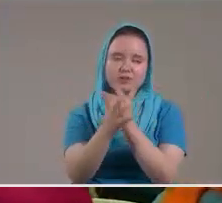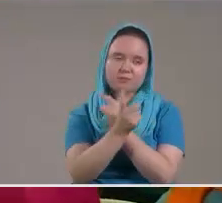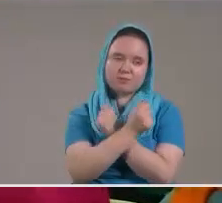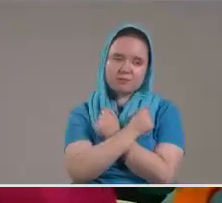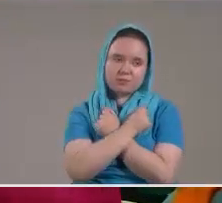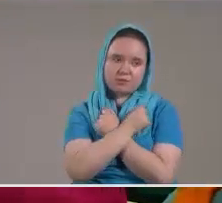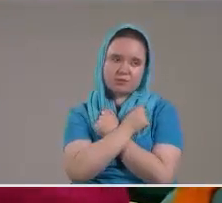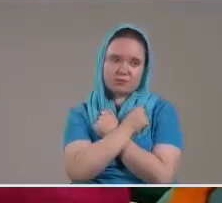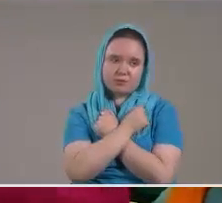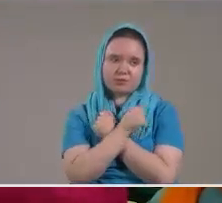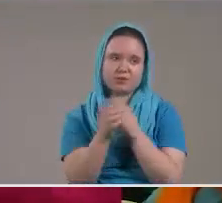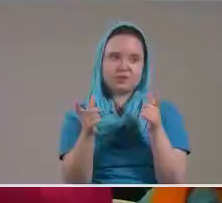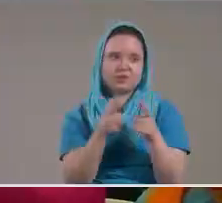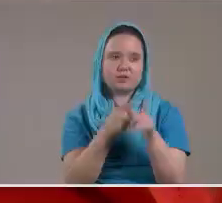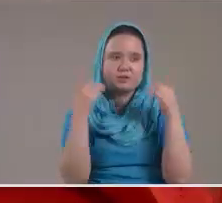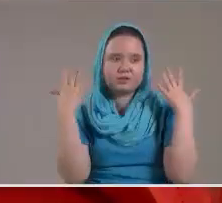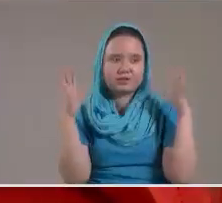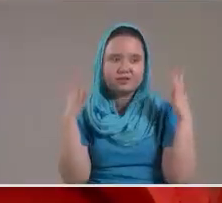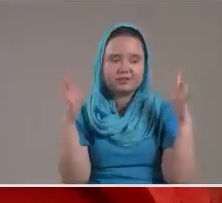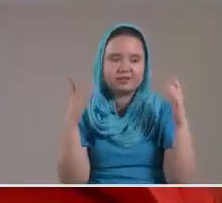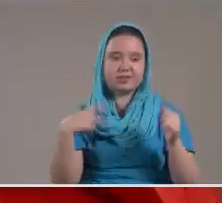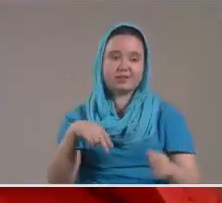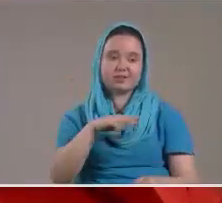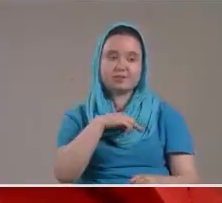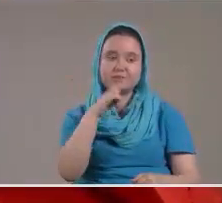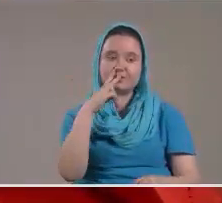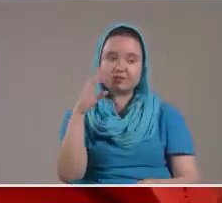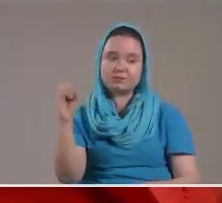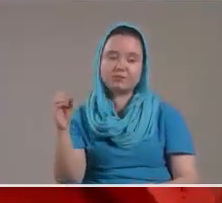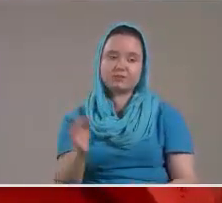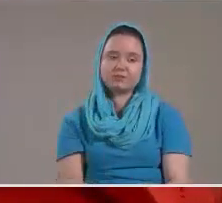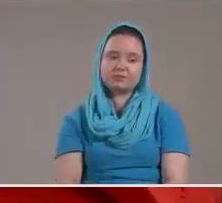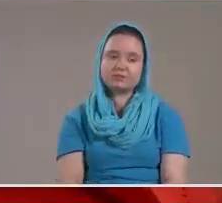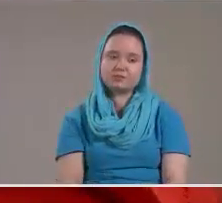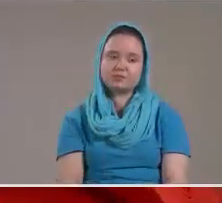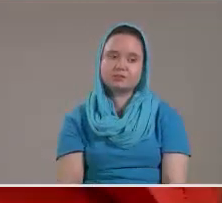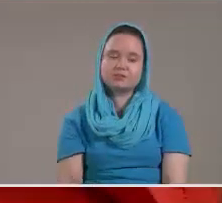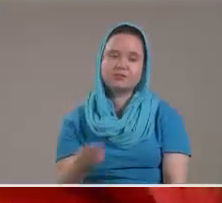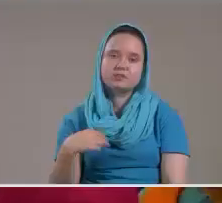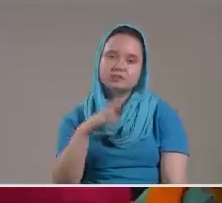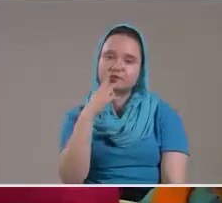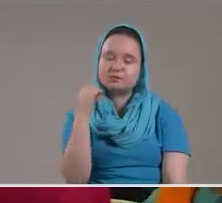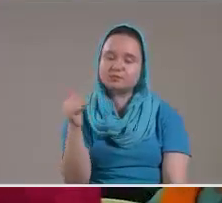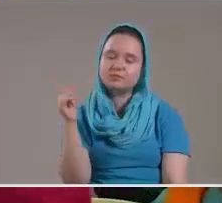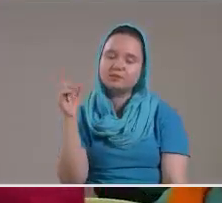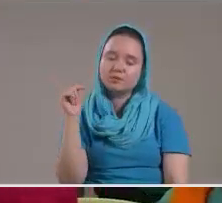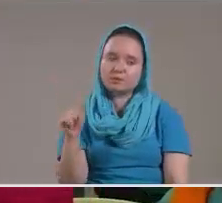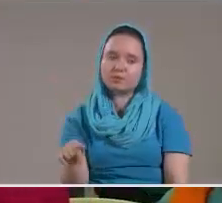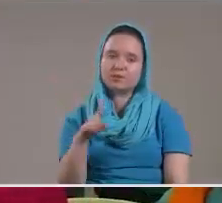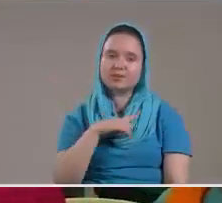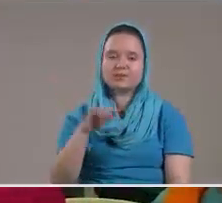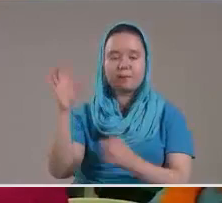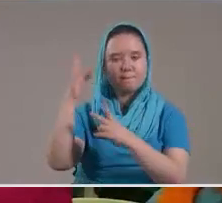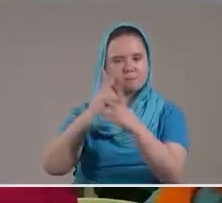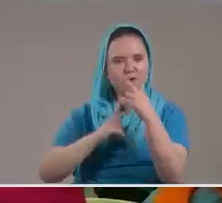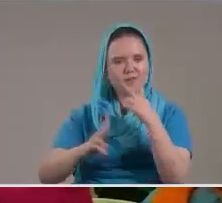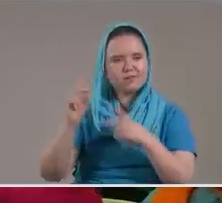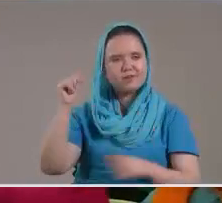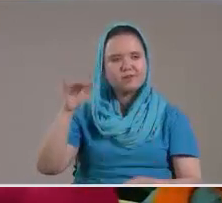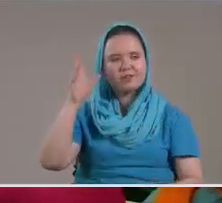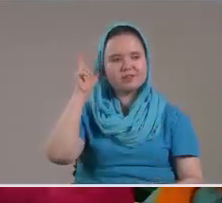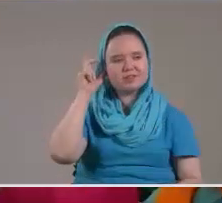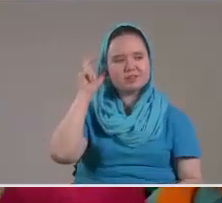bendito Con alegría De corazón A nuestros hermanos A nuestras hermanas Que hoy Están volviendo Que han